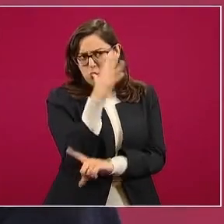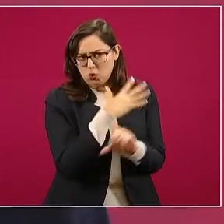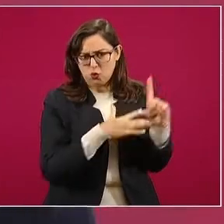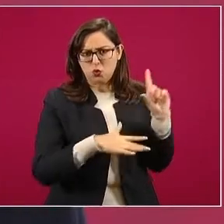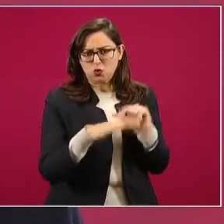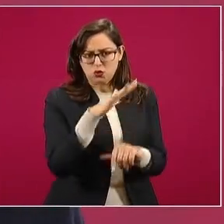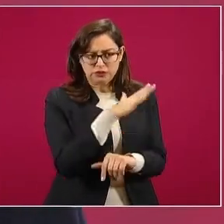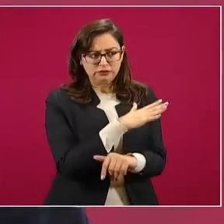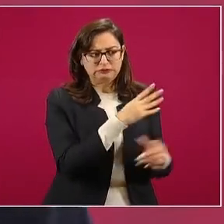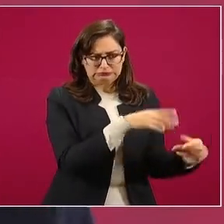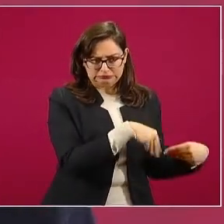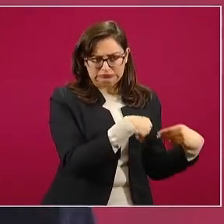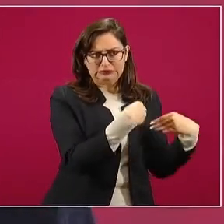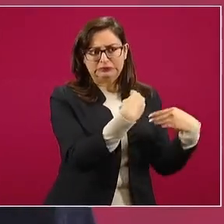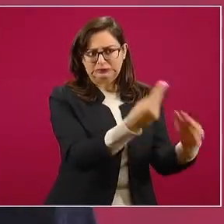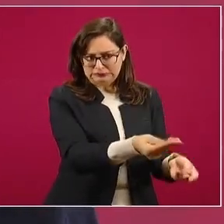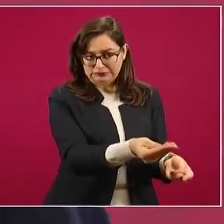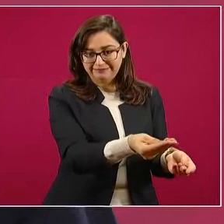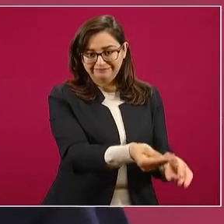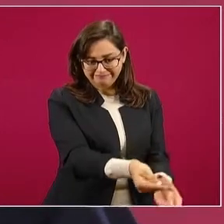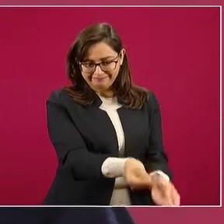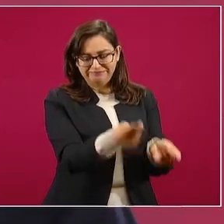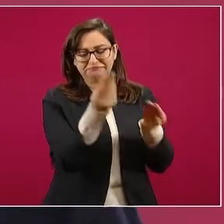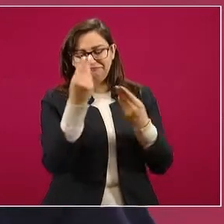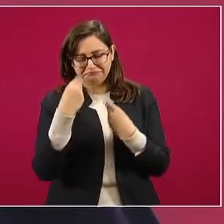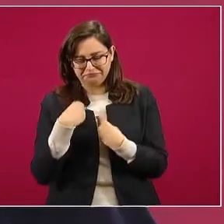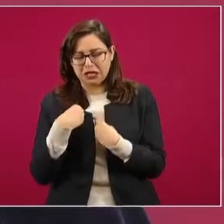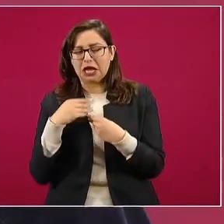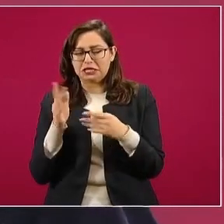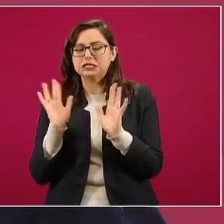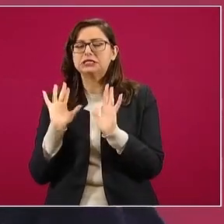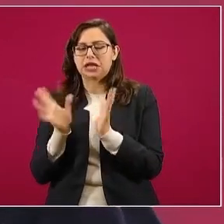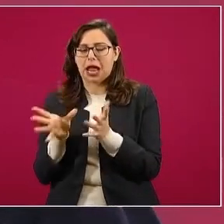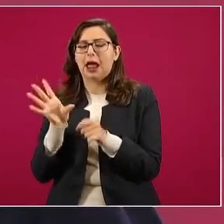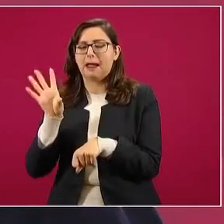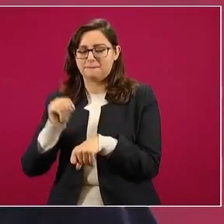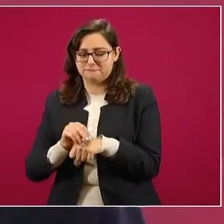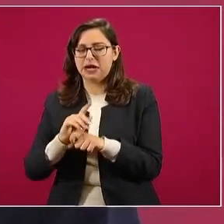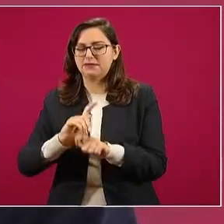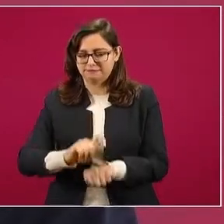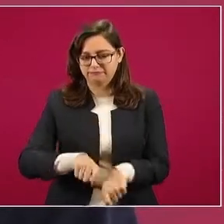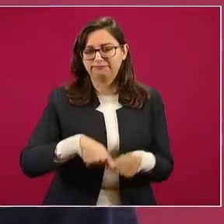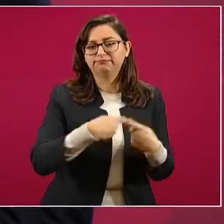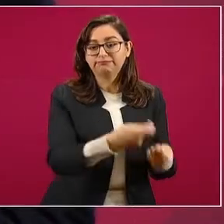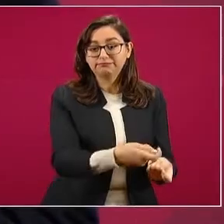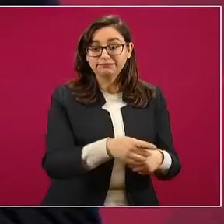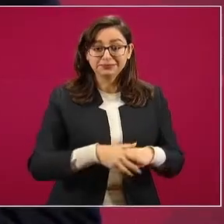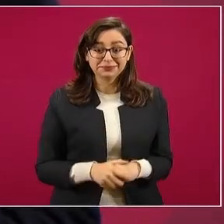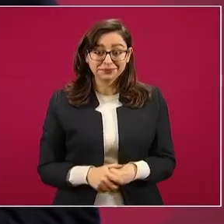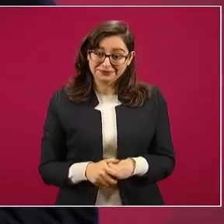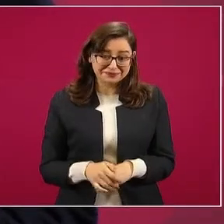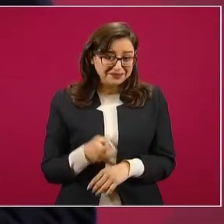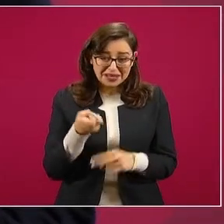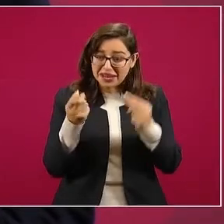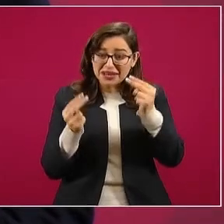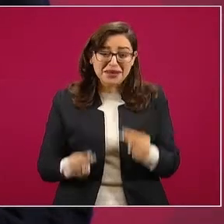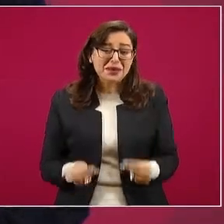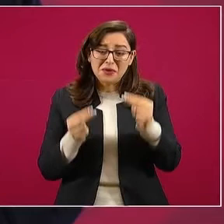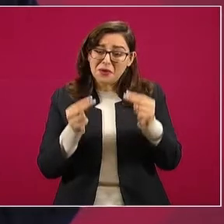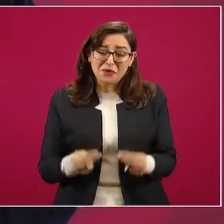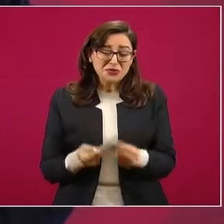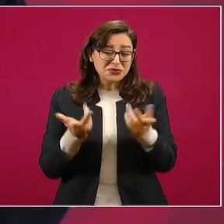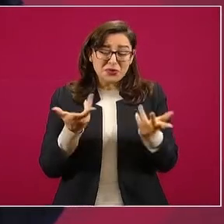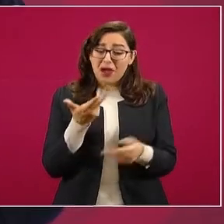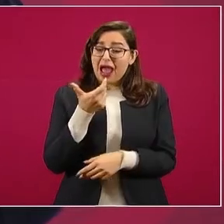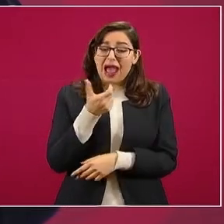ya lo traes y es muy probable que te demos el permiso. Así funcionaba. Y